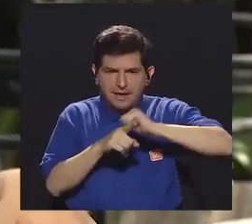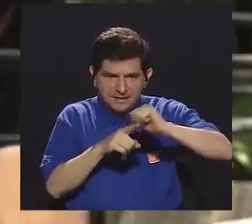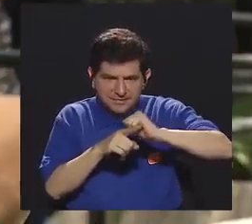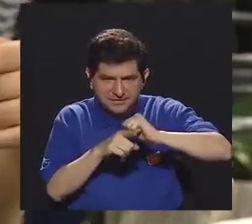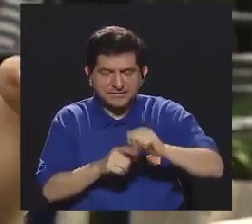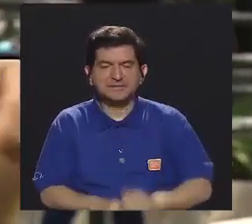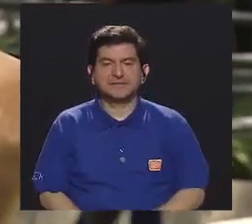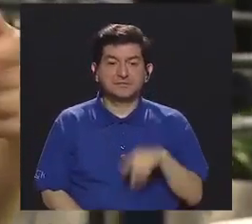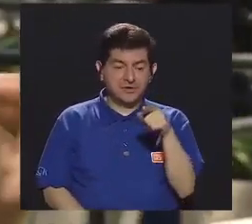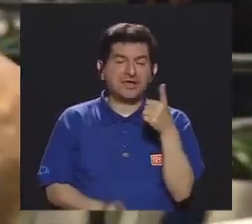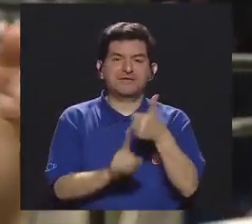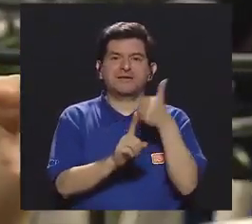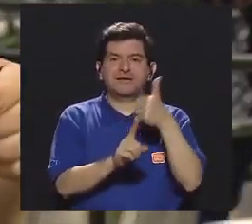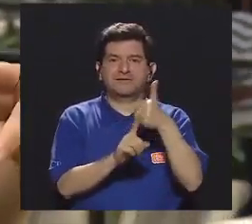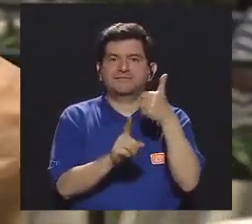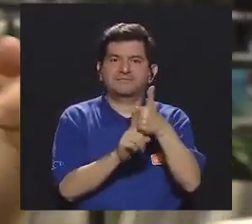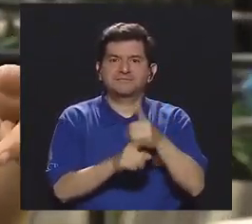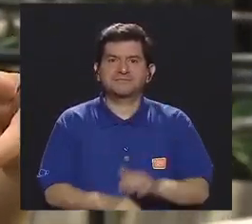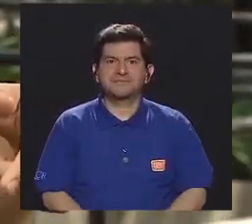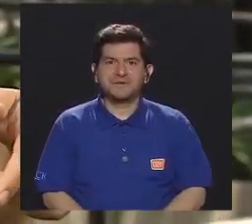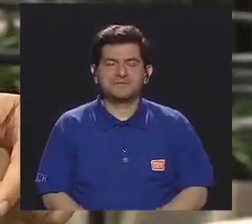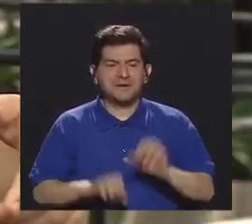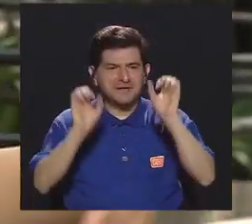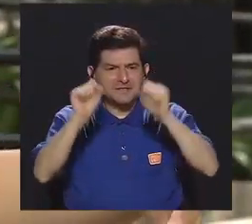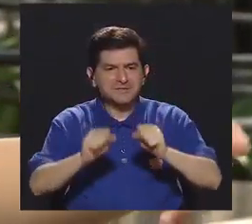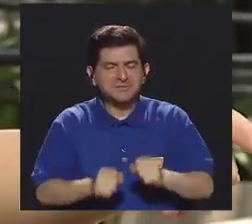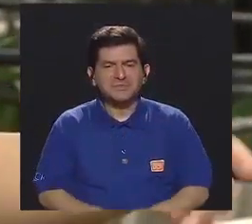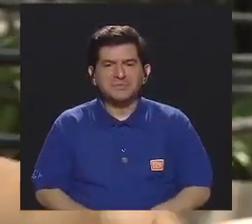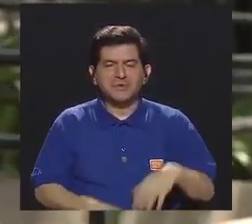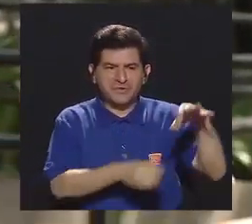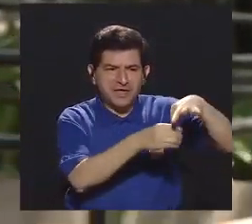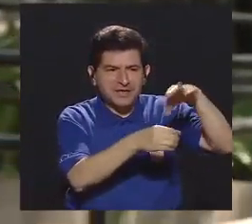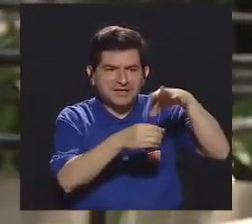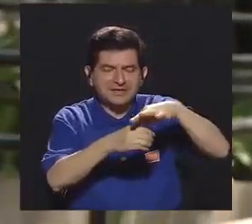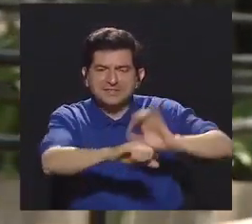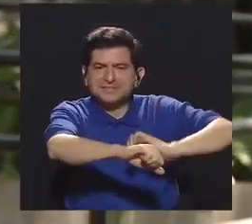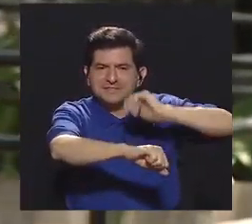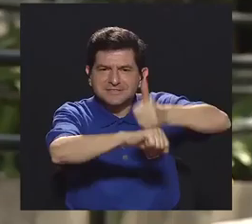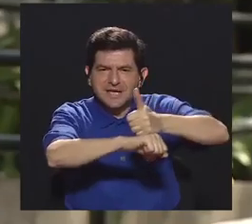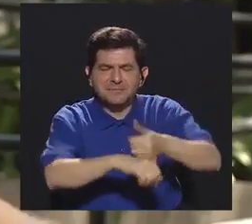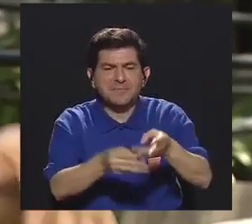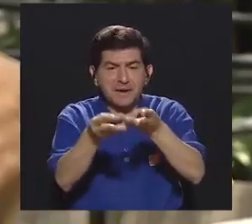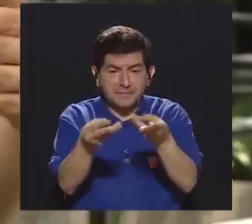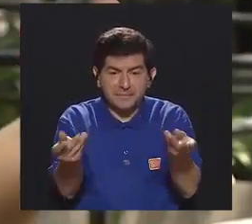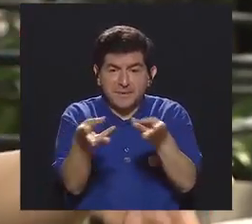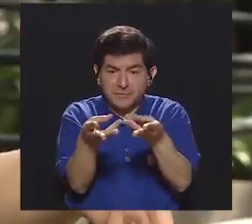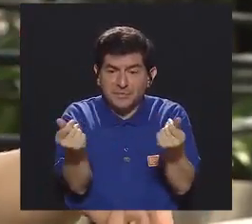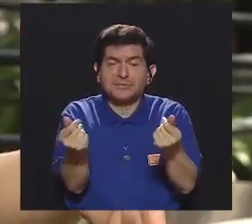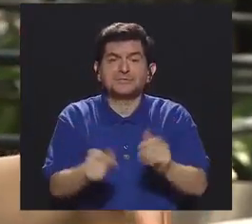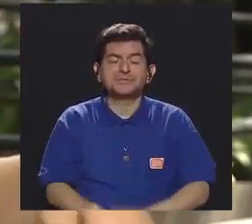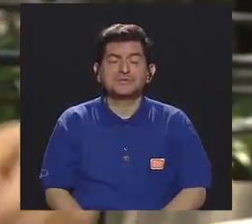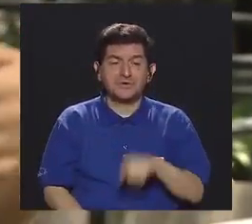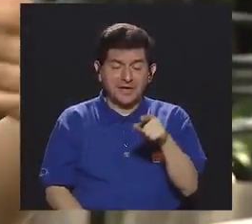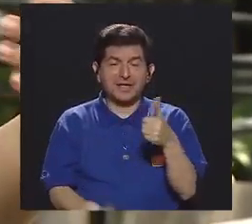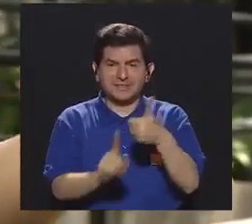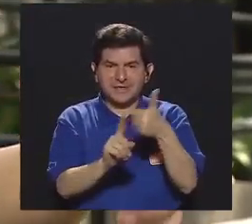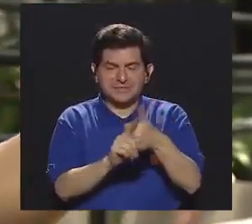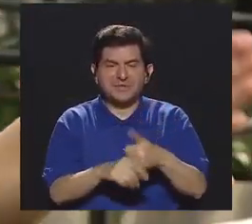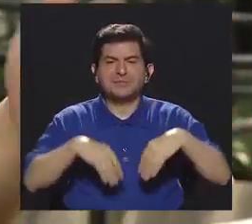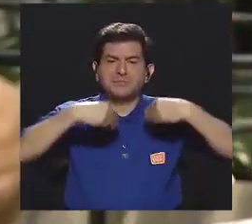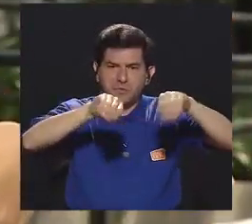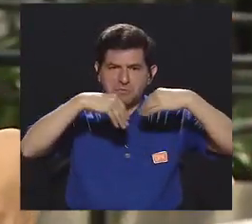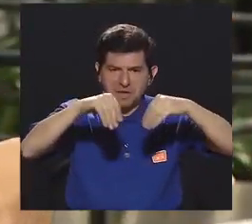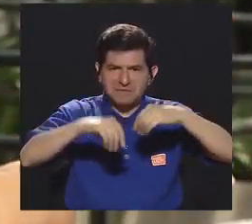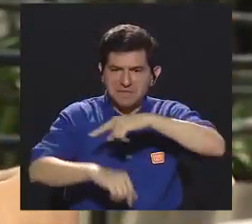capacitaciones y ellas mismas fueron dándole lugar a esa huerta y entonces empezaron a producir y esos mismos